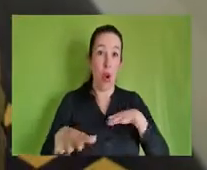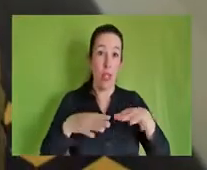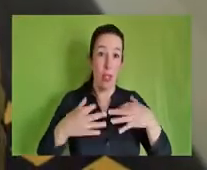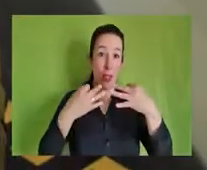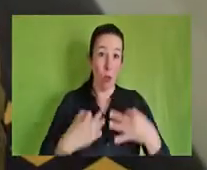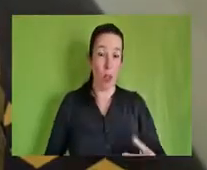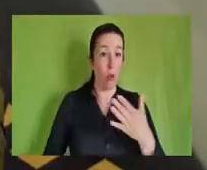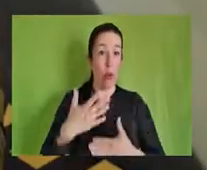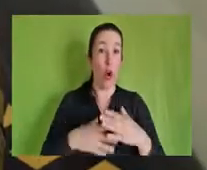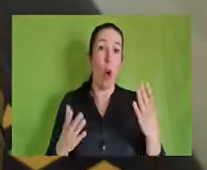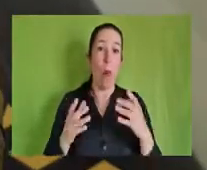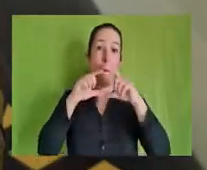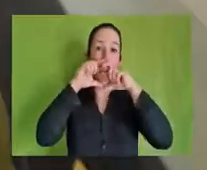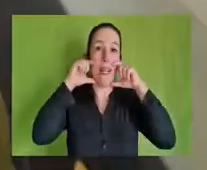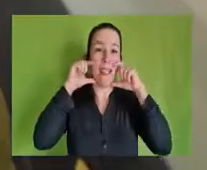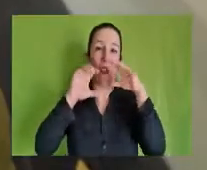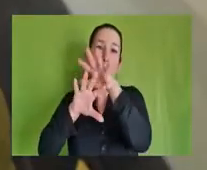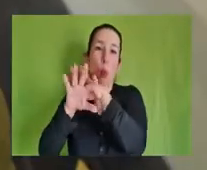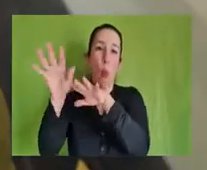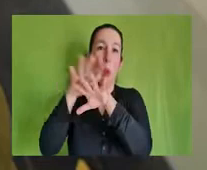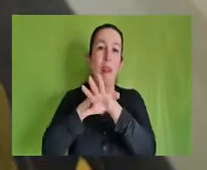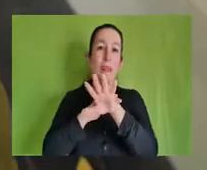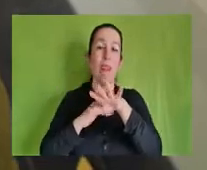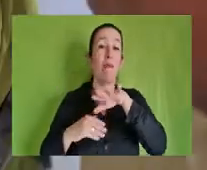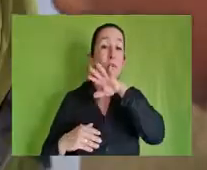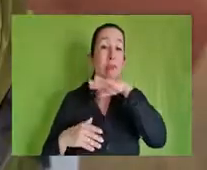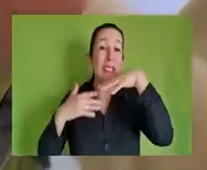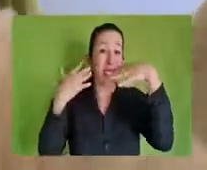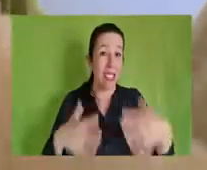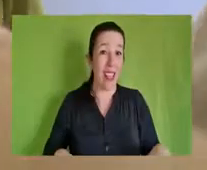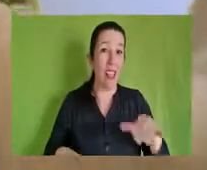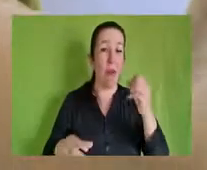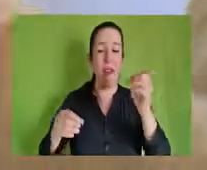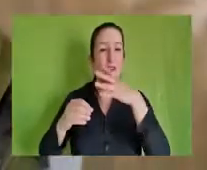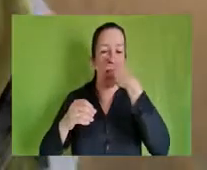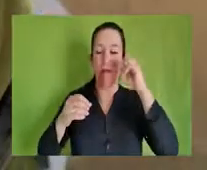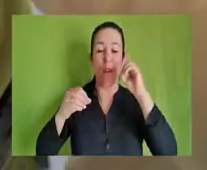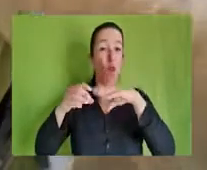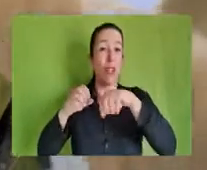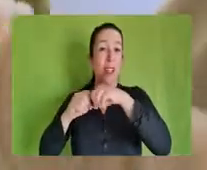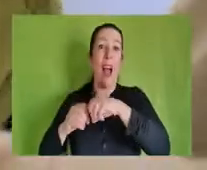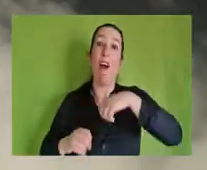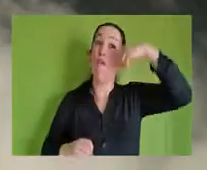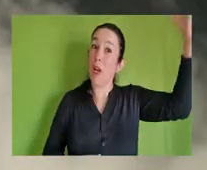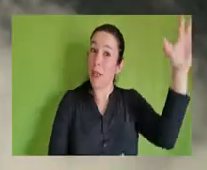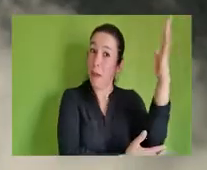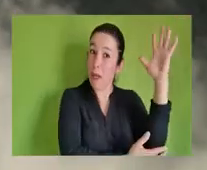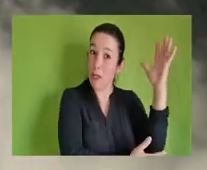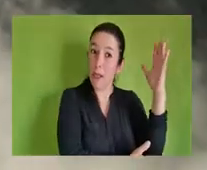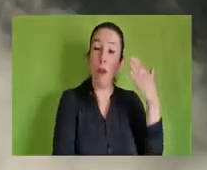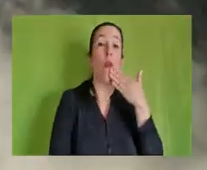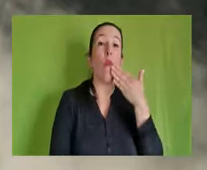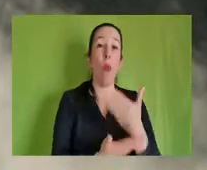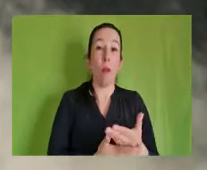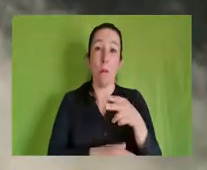elementos de seguridad, tales como mascarillas y guantes, debe ponerlos en una bolsa y desecharlos fuera del parque. Al momento de